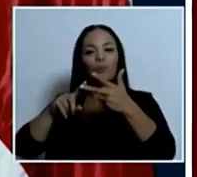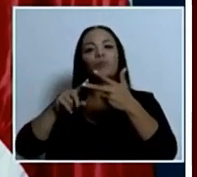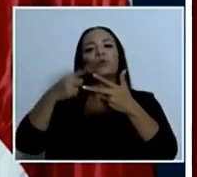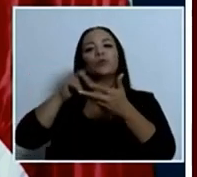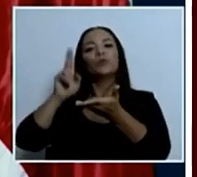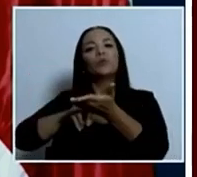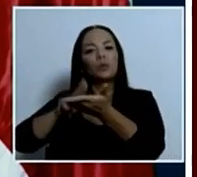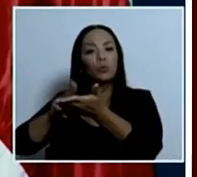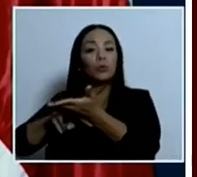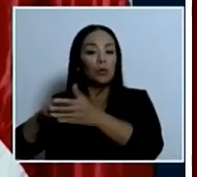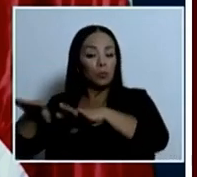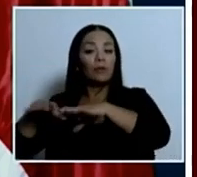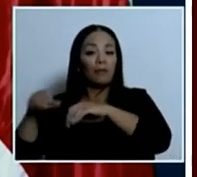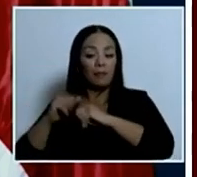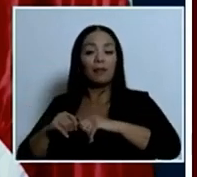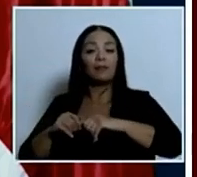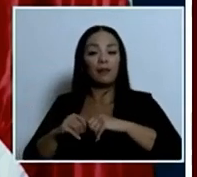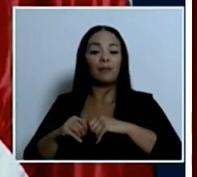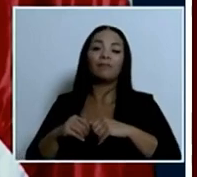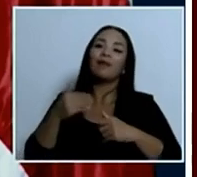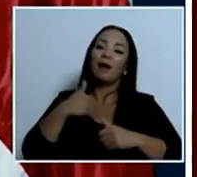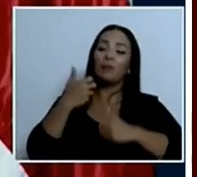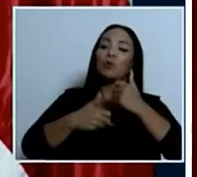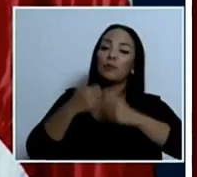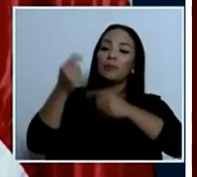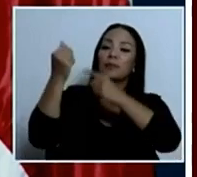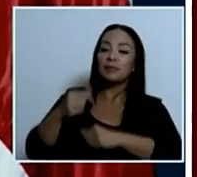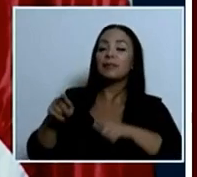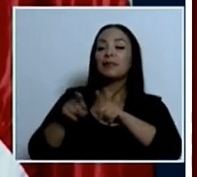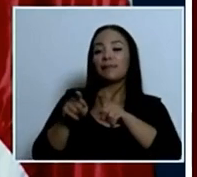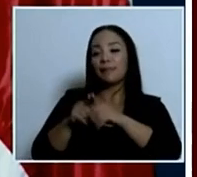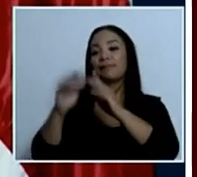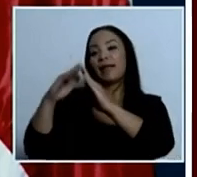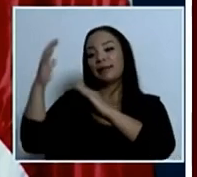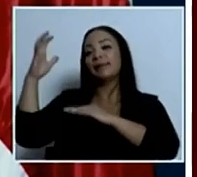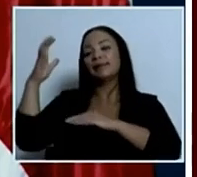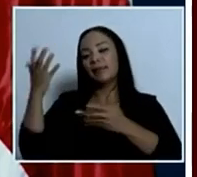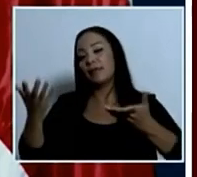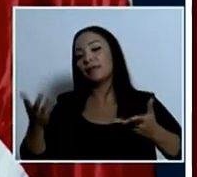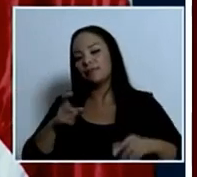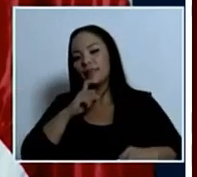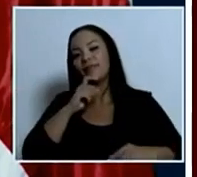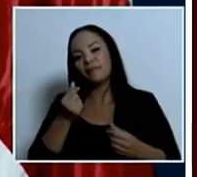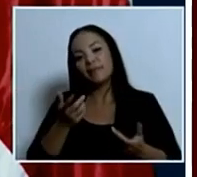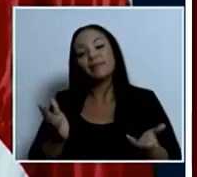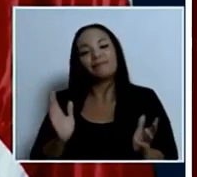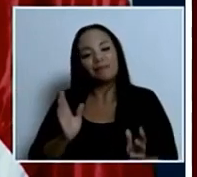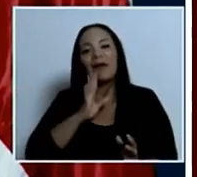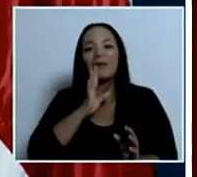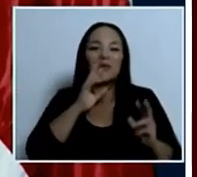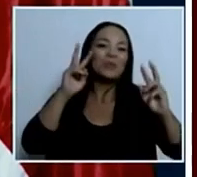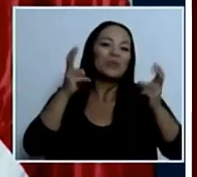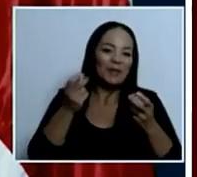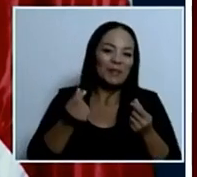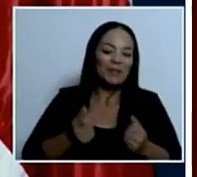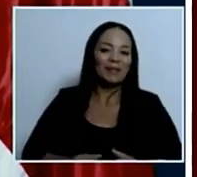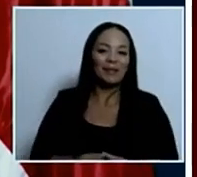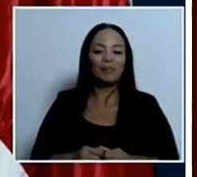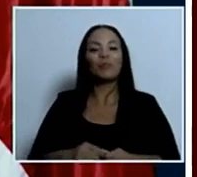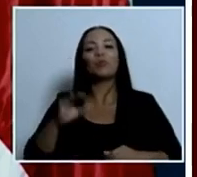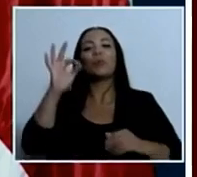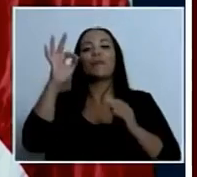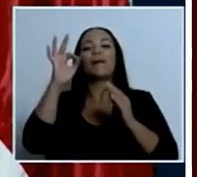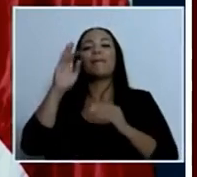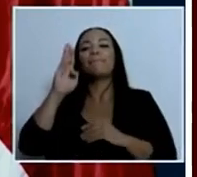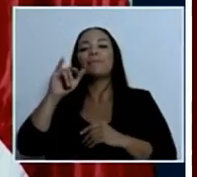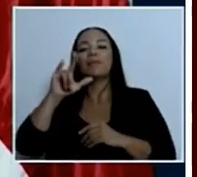activamente también hay problemas presupuestarios en la cancillería hablando de nueve billones